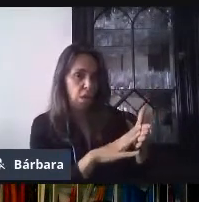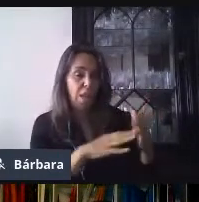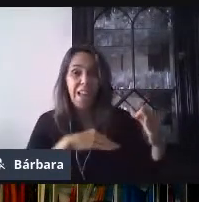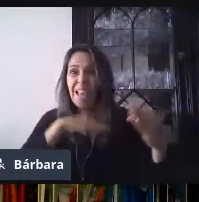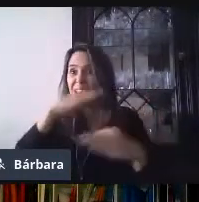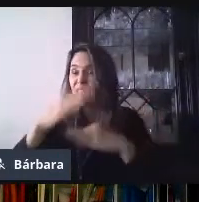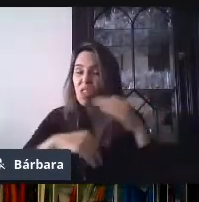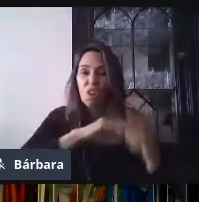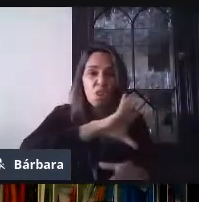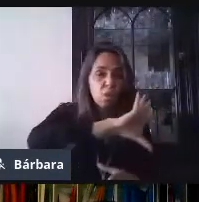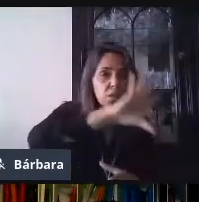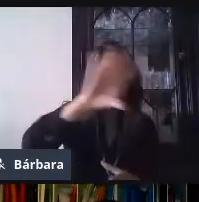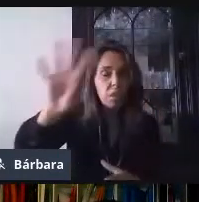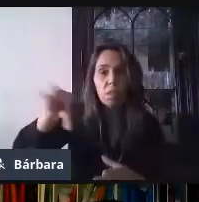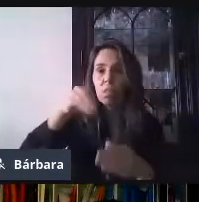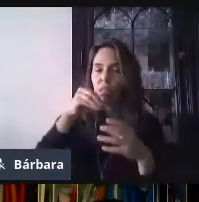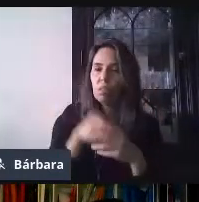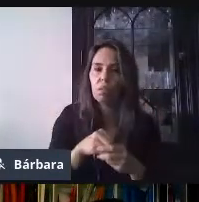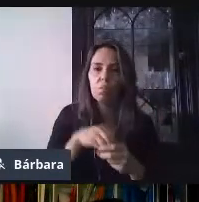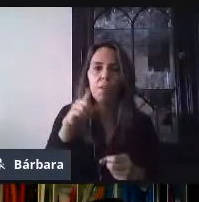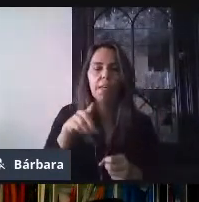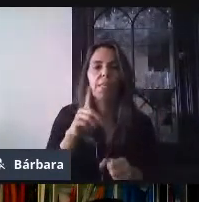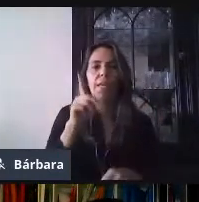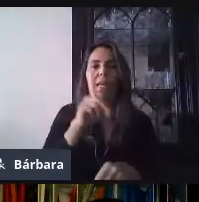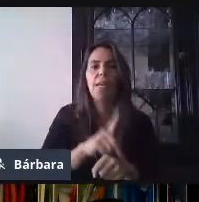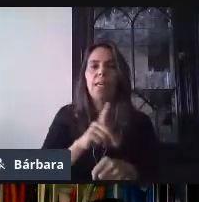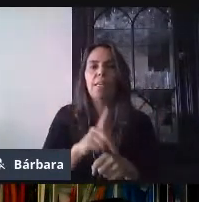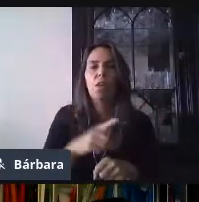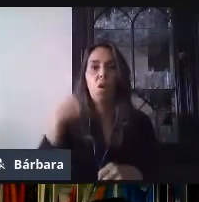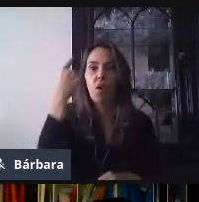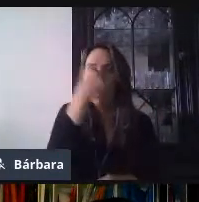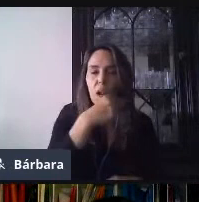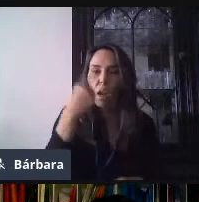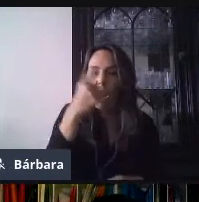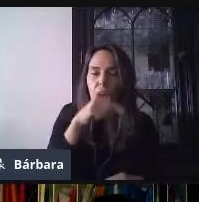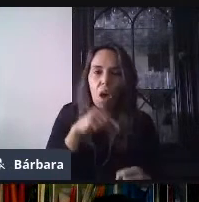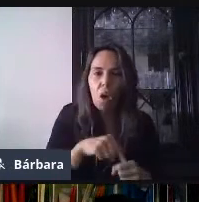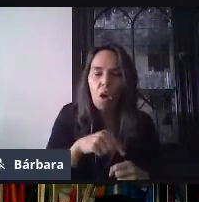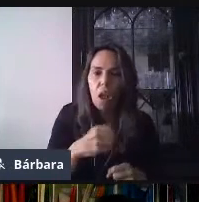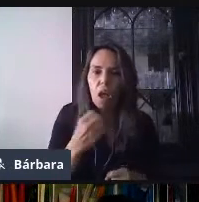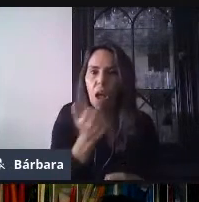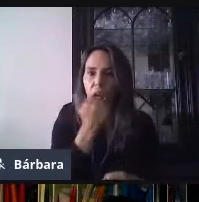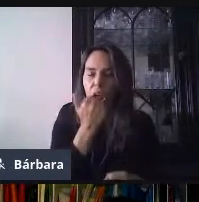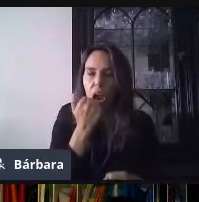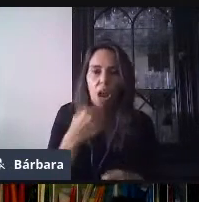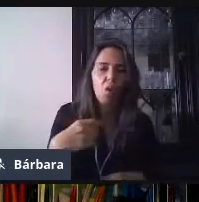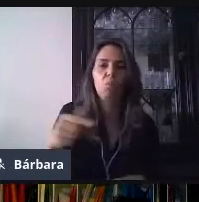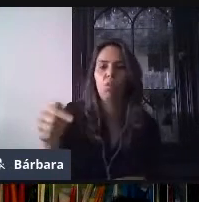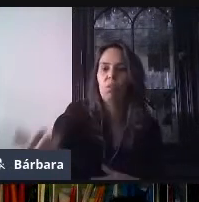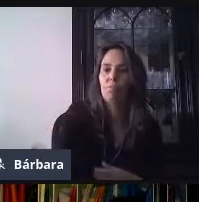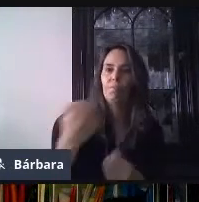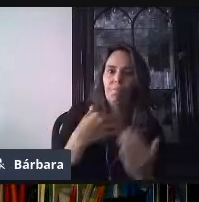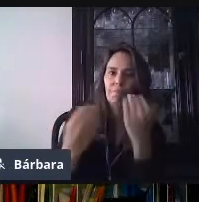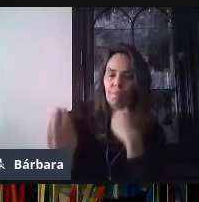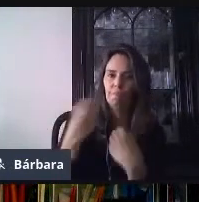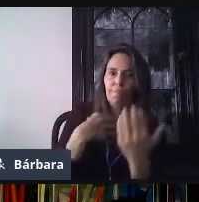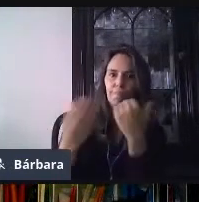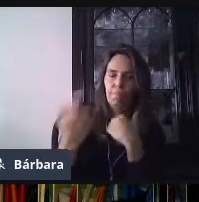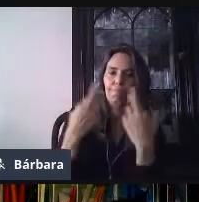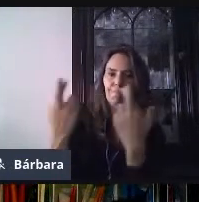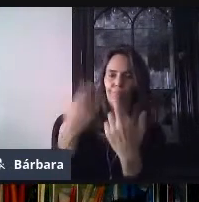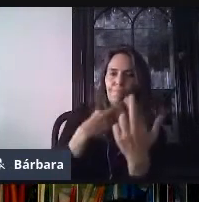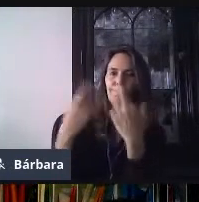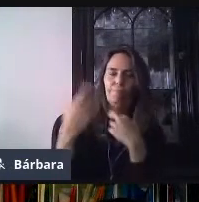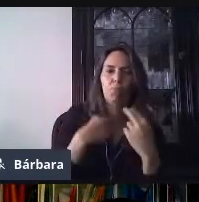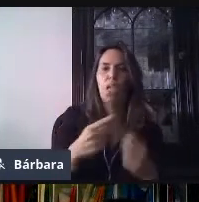con el día y la hora específico en el que el alumno las envió. entonces, si yo, por ejemplo, les dije a mis alumnos, ¿saben qué? Tienen hasta